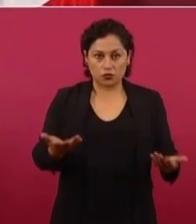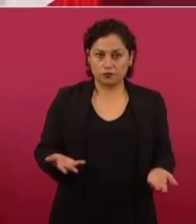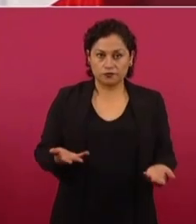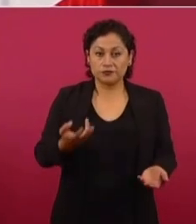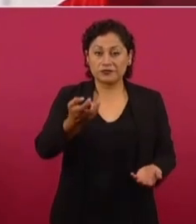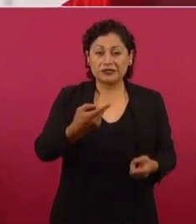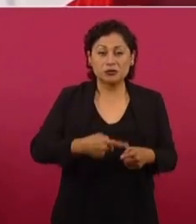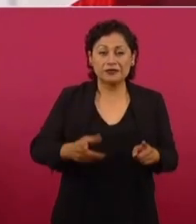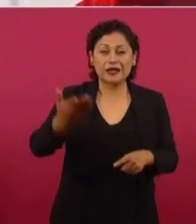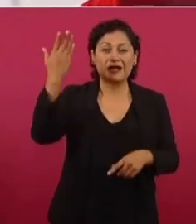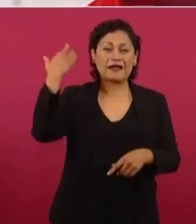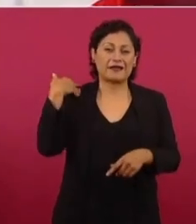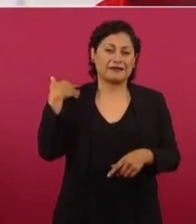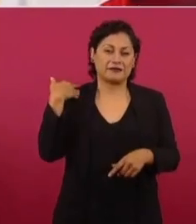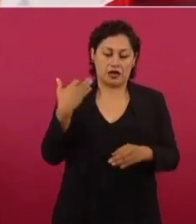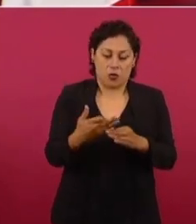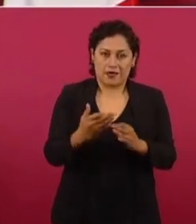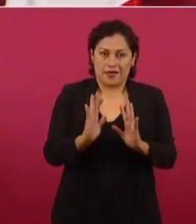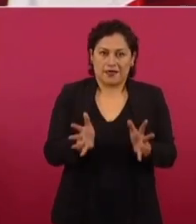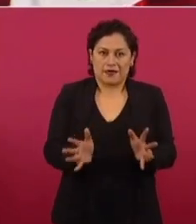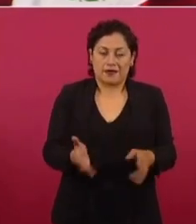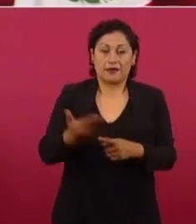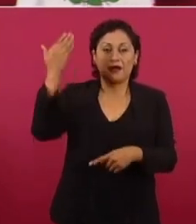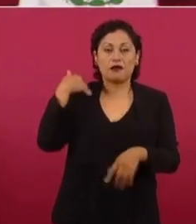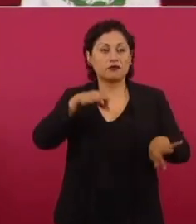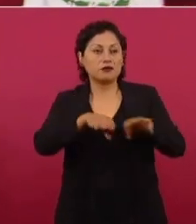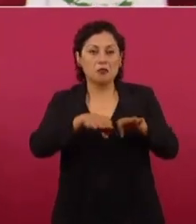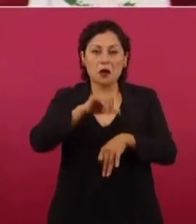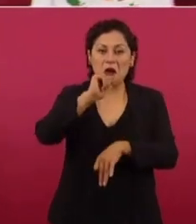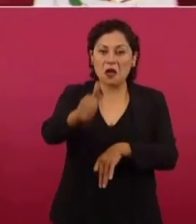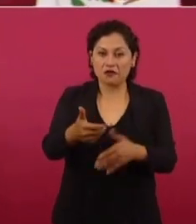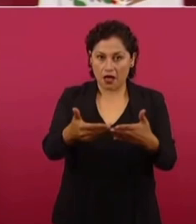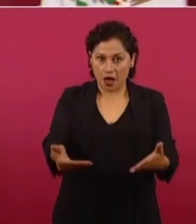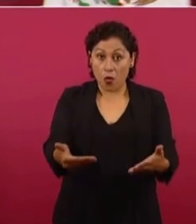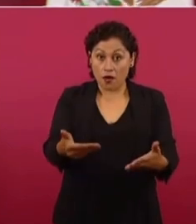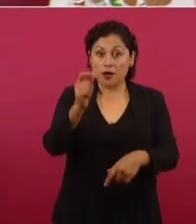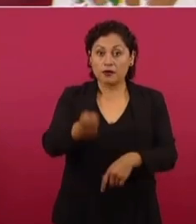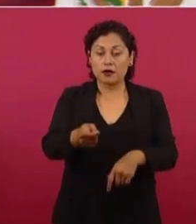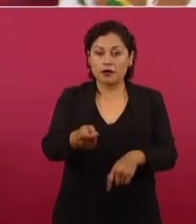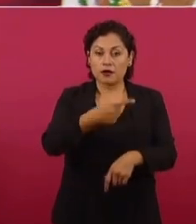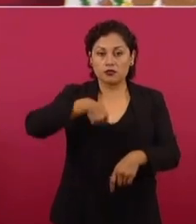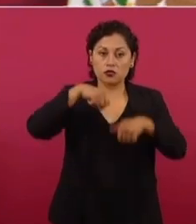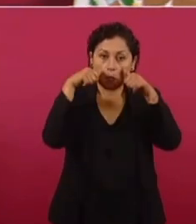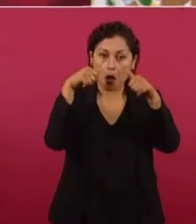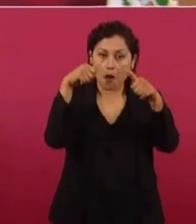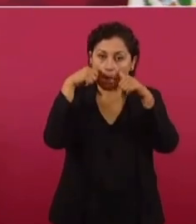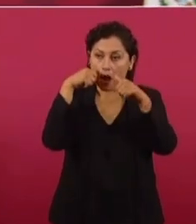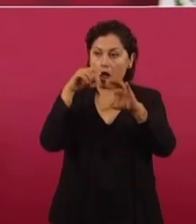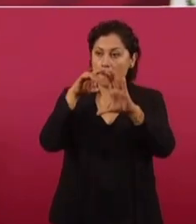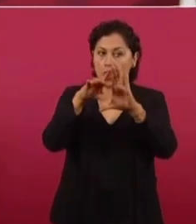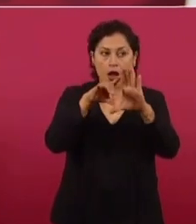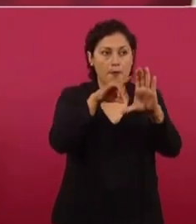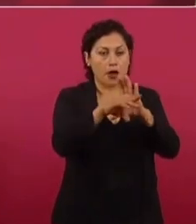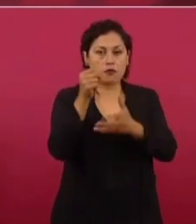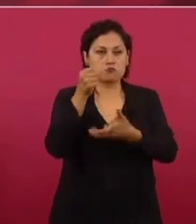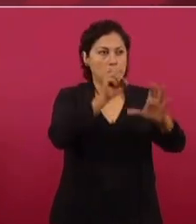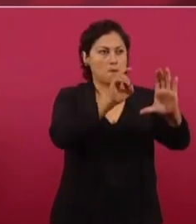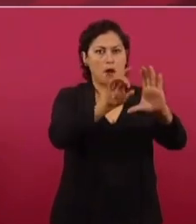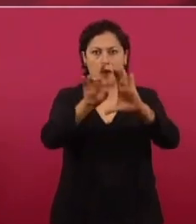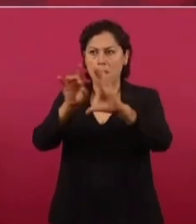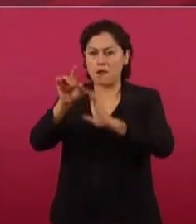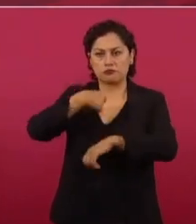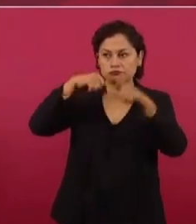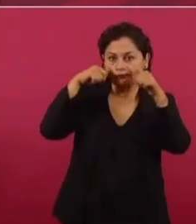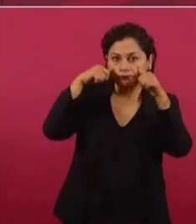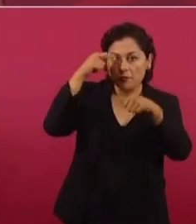Ya no es el tiempo de antes, de que no se trabajaba. Ahora tenemos que estar autorizando transferencias de recursos para que